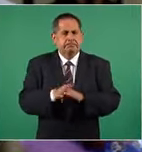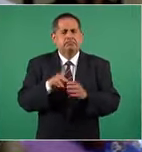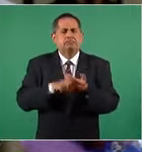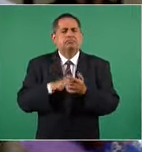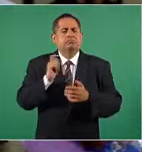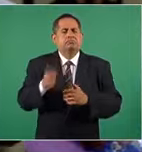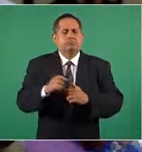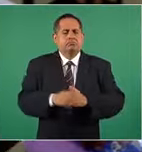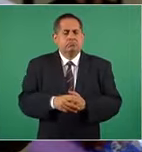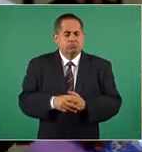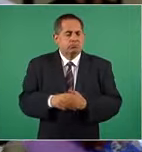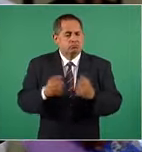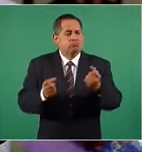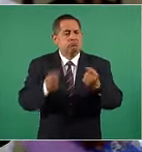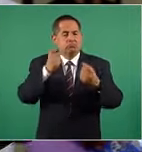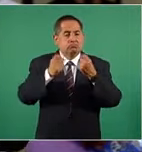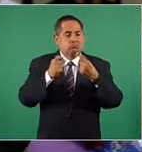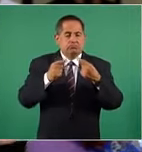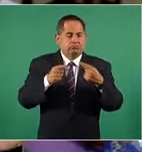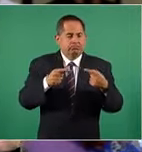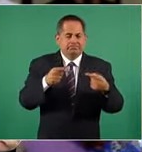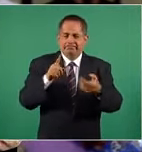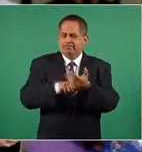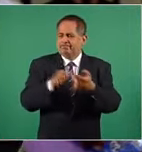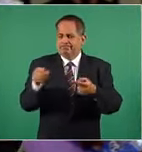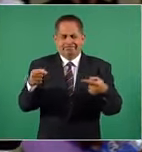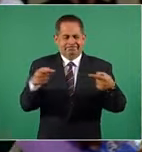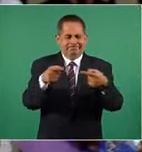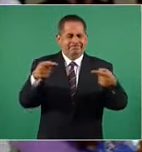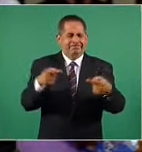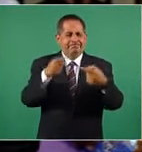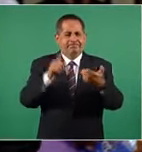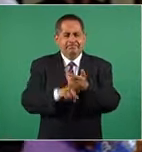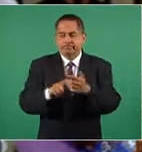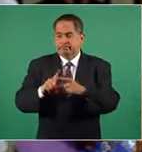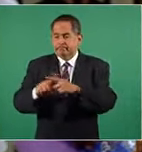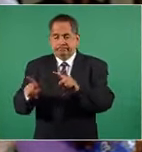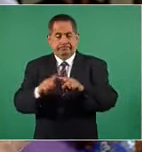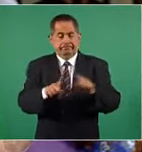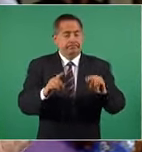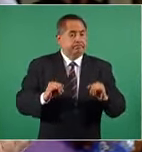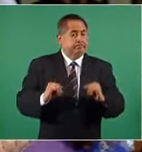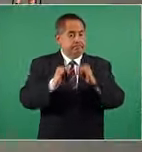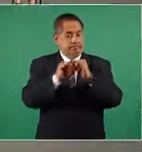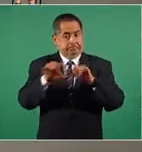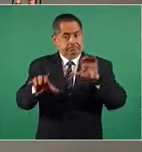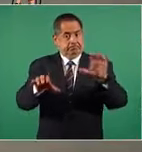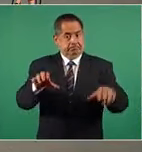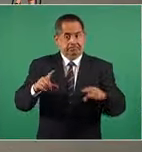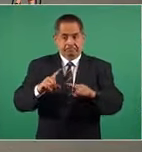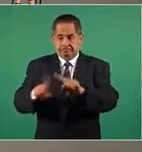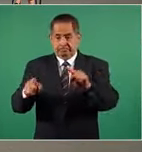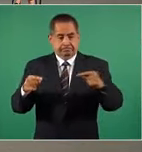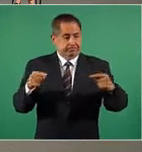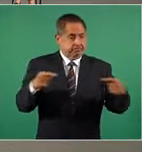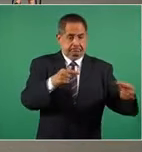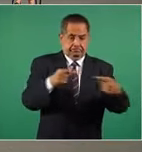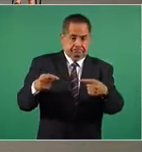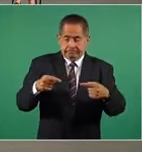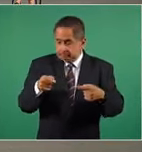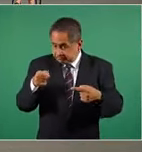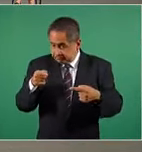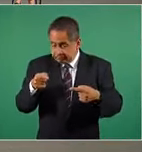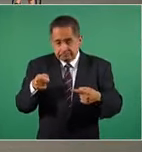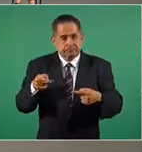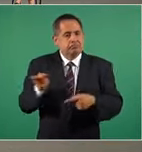especie de pugna en su gobierno entre las diferentes instituciones que están analizando el caso y que